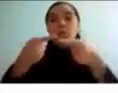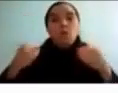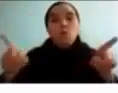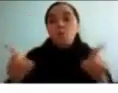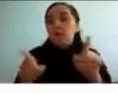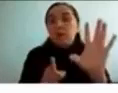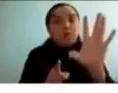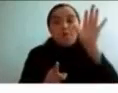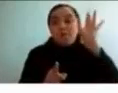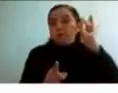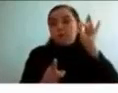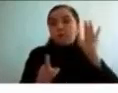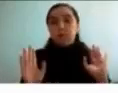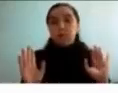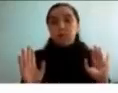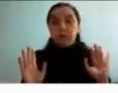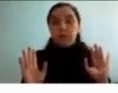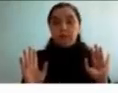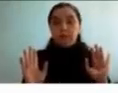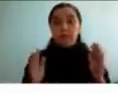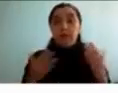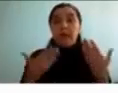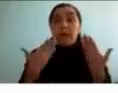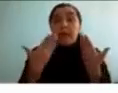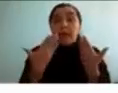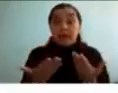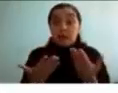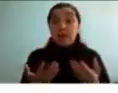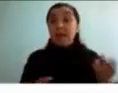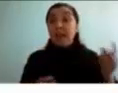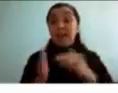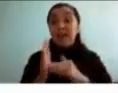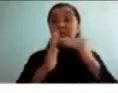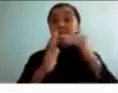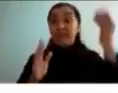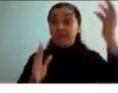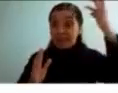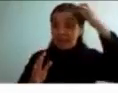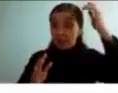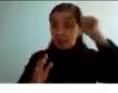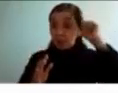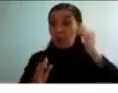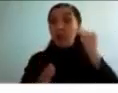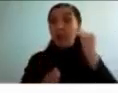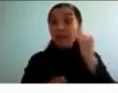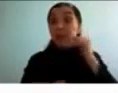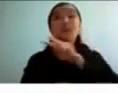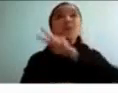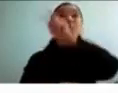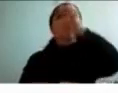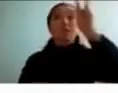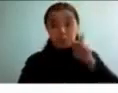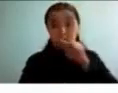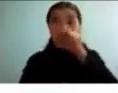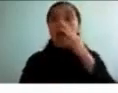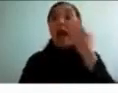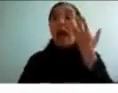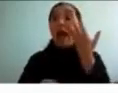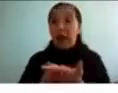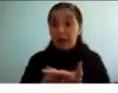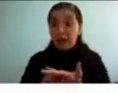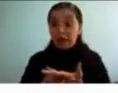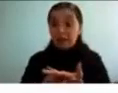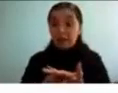por lo tanto a nivel neuropsicológico los niños con TDAH podemos encontrar un déficit a tres